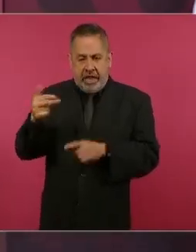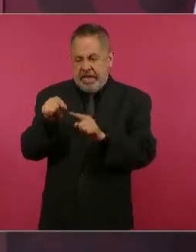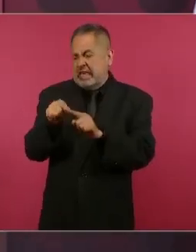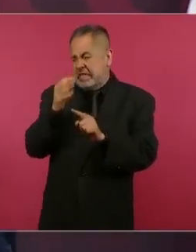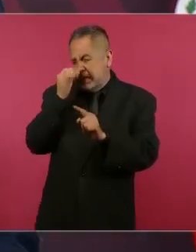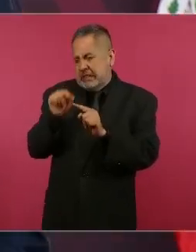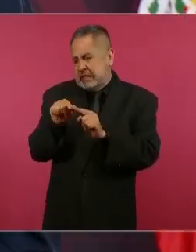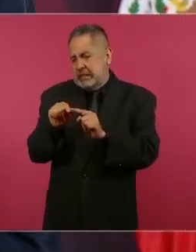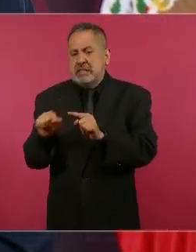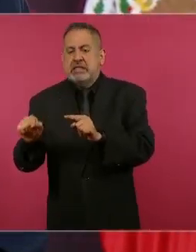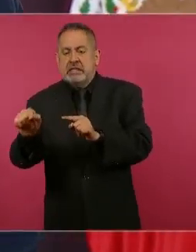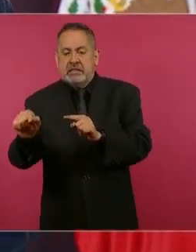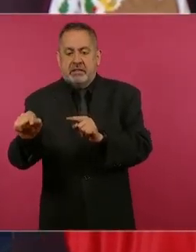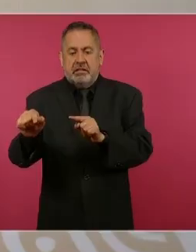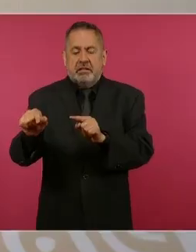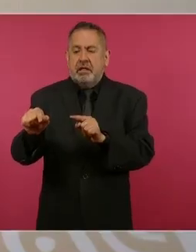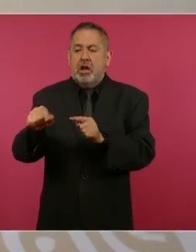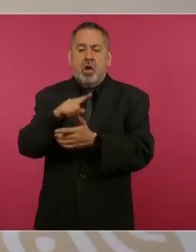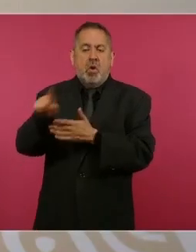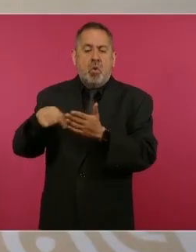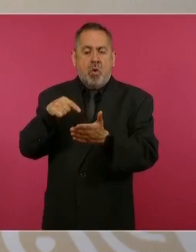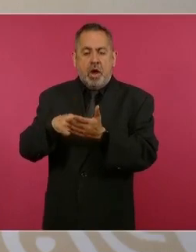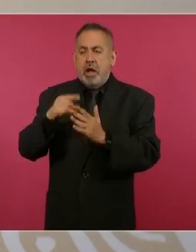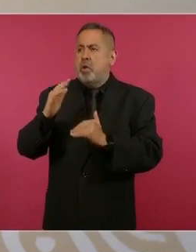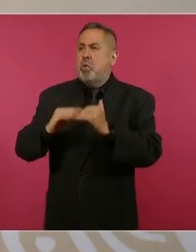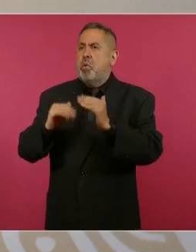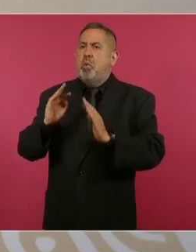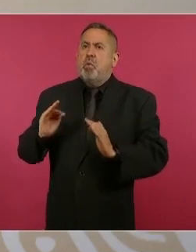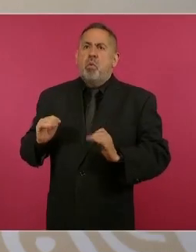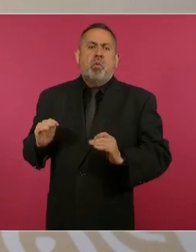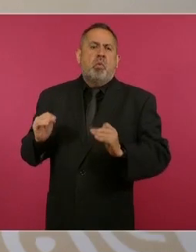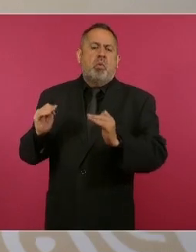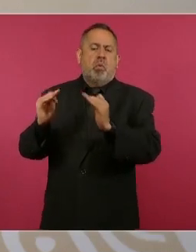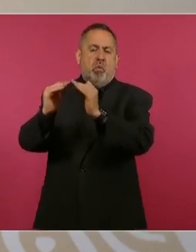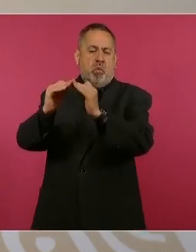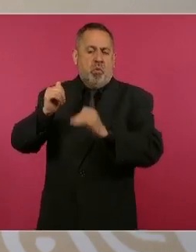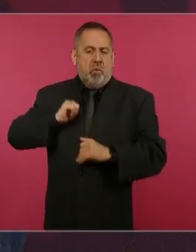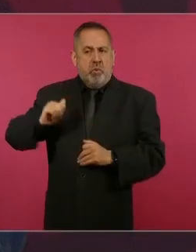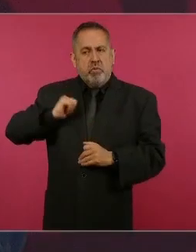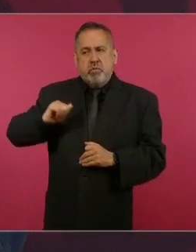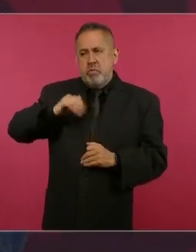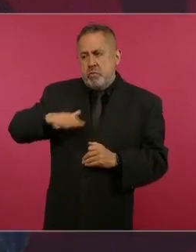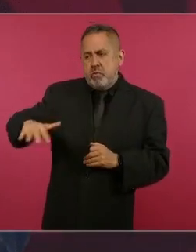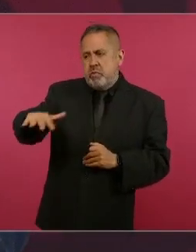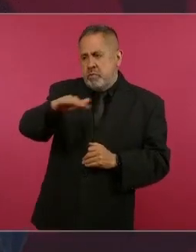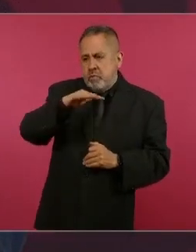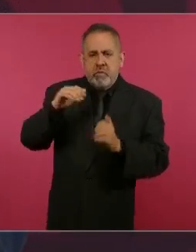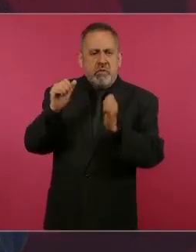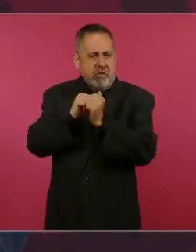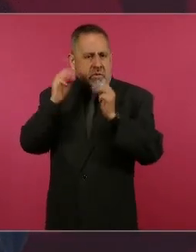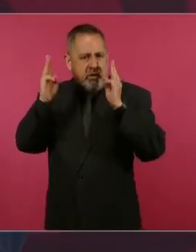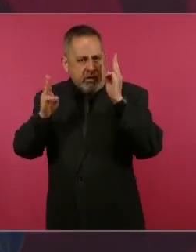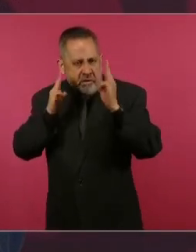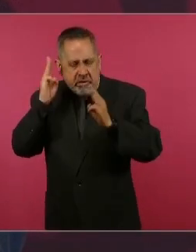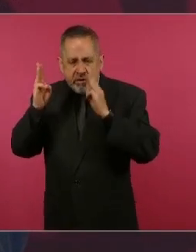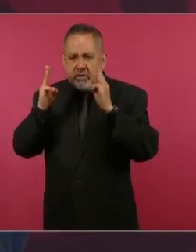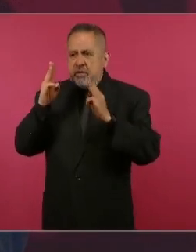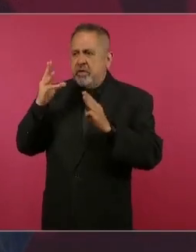un sitio arqueológico, con museo con